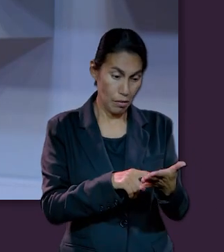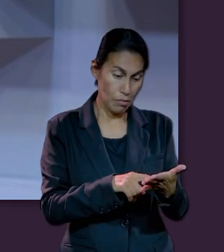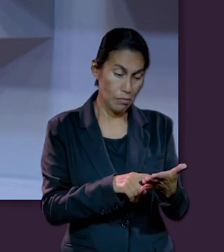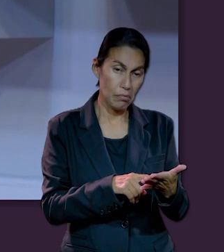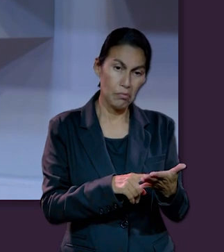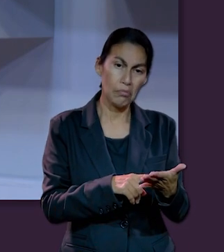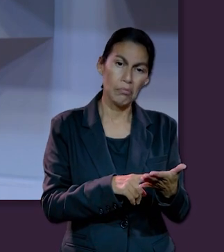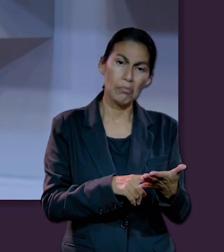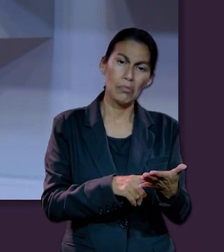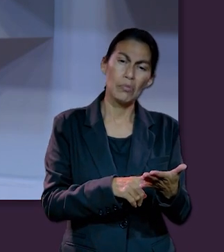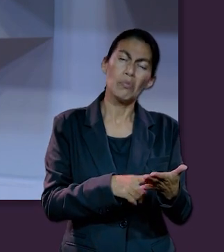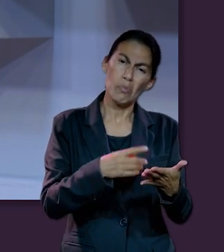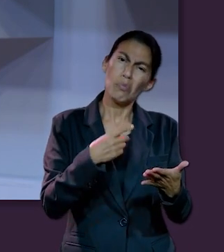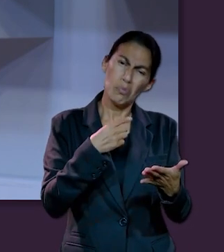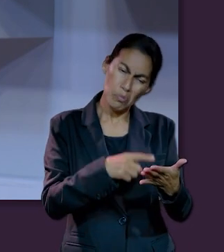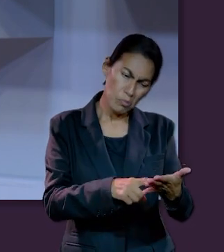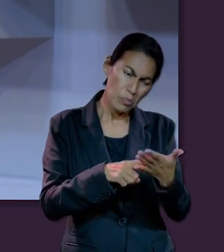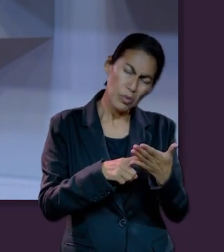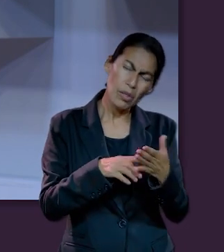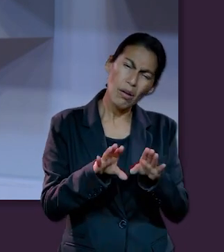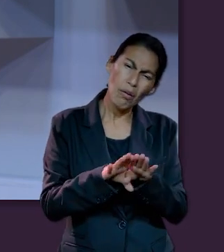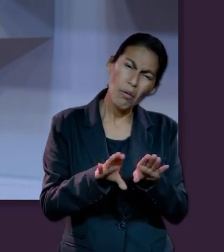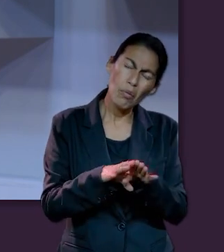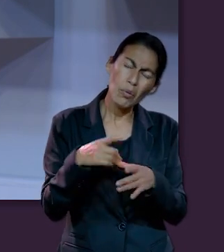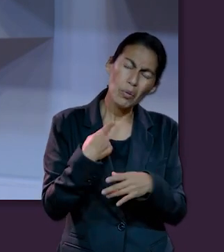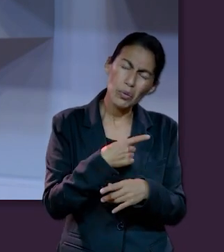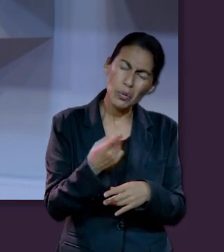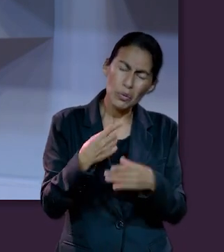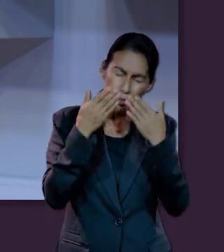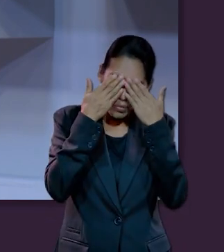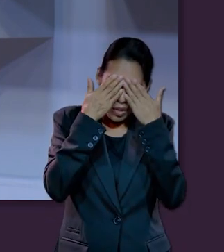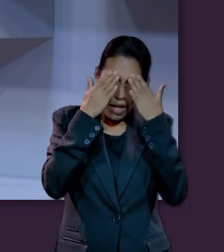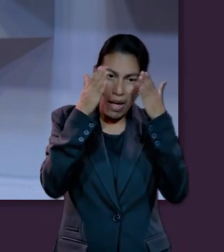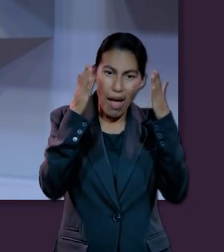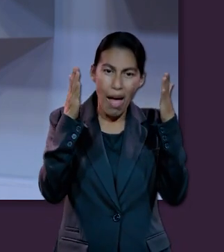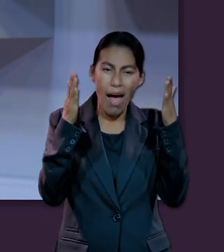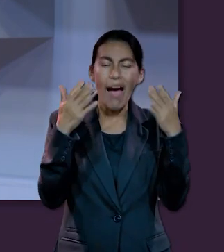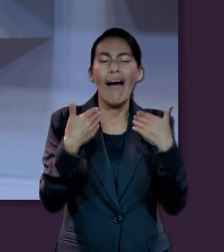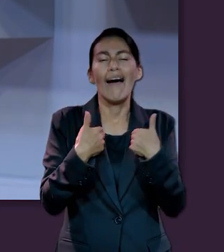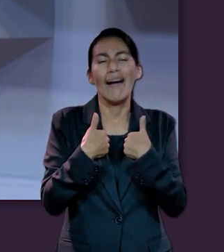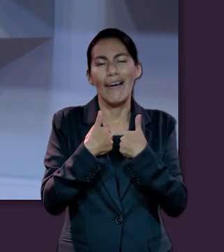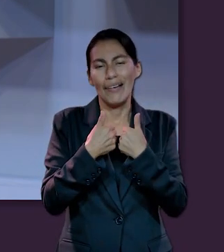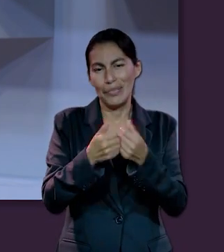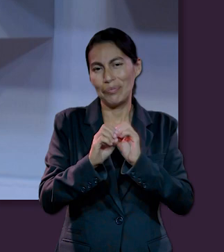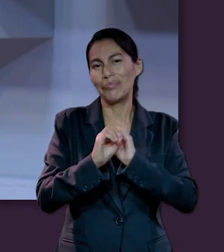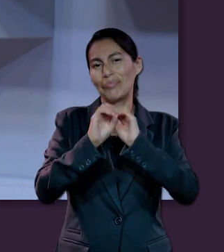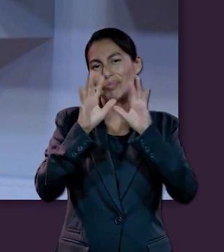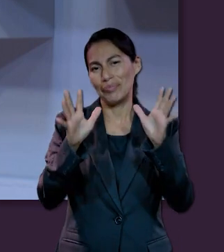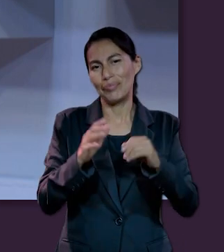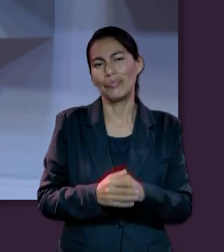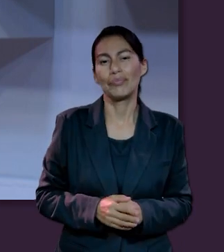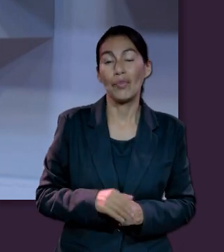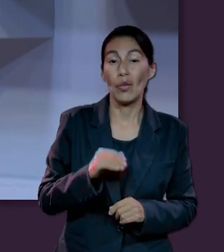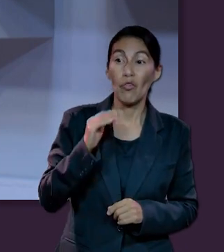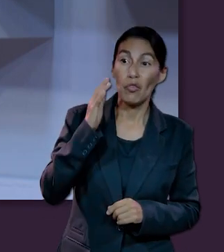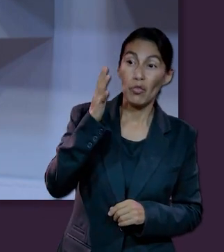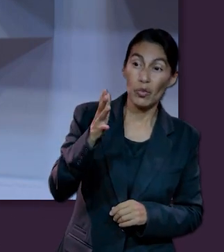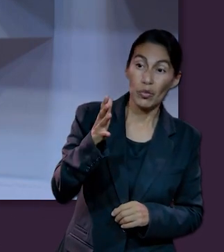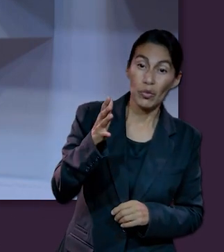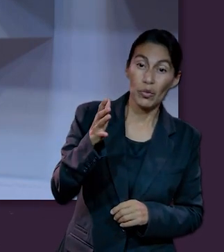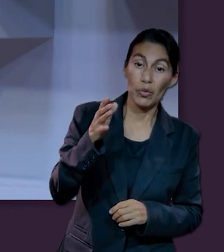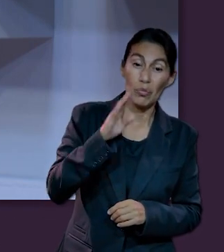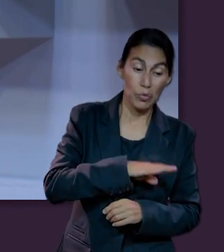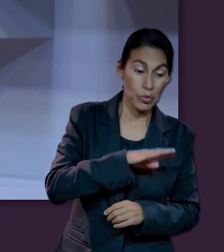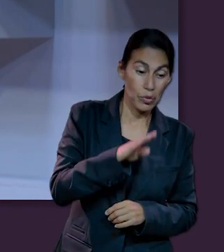sí nos permite tener fundamentos para tener mayor claridad en cuanto a qué pasa, qué nos va a pasar